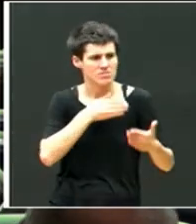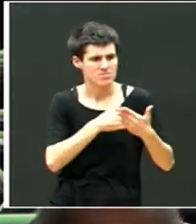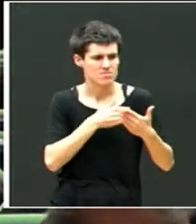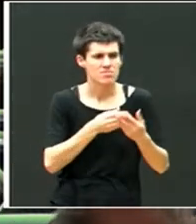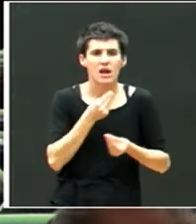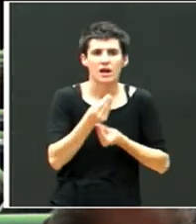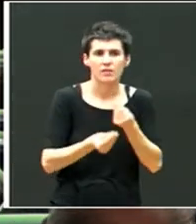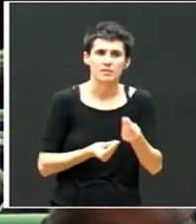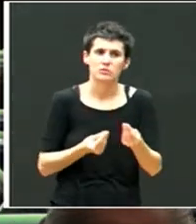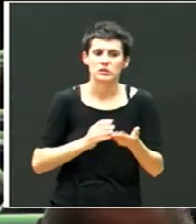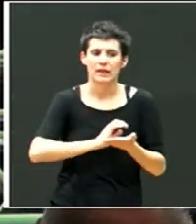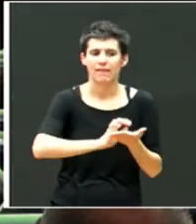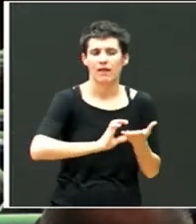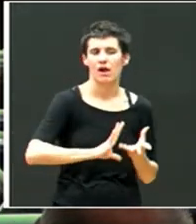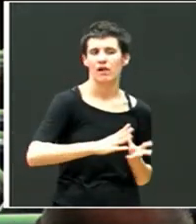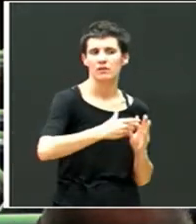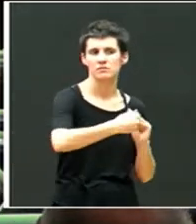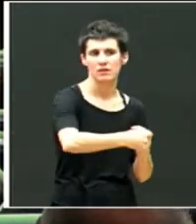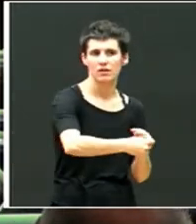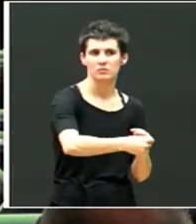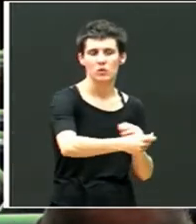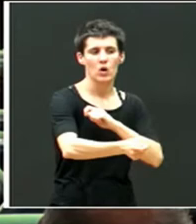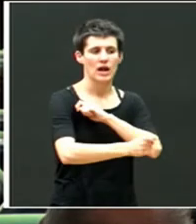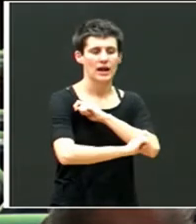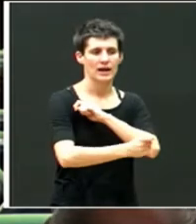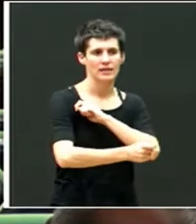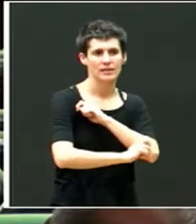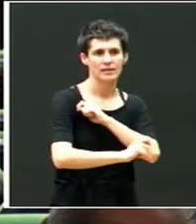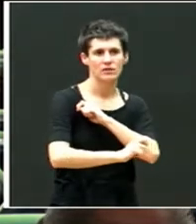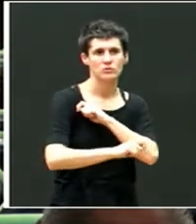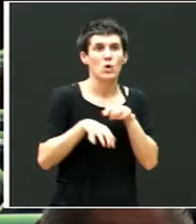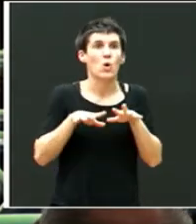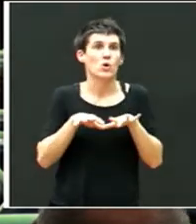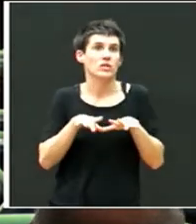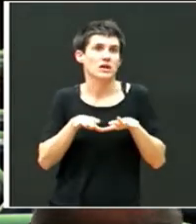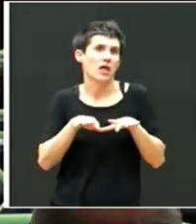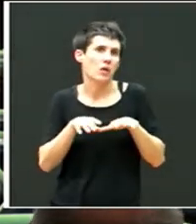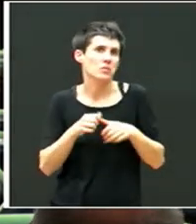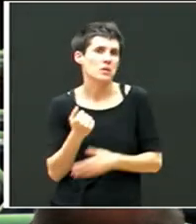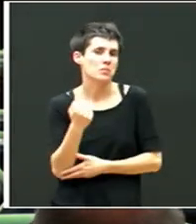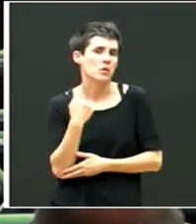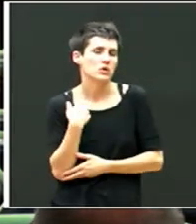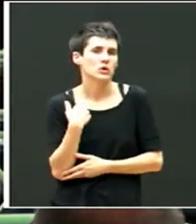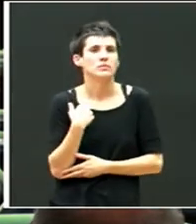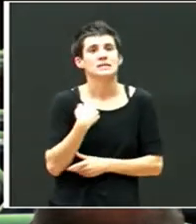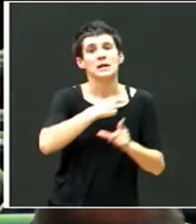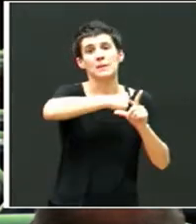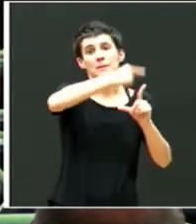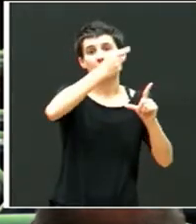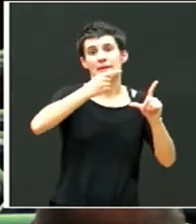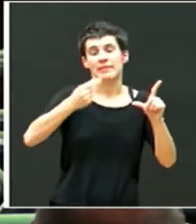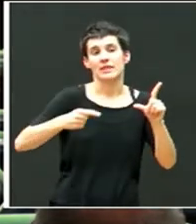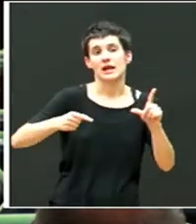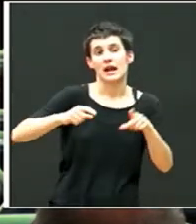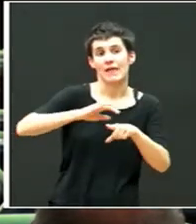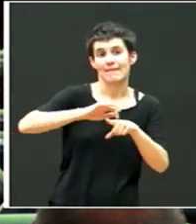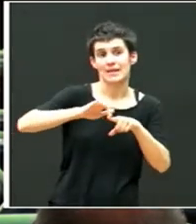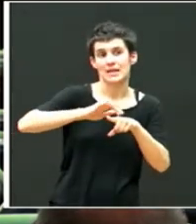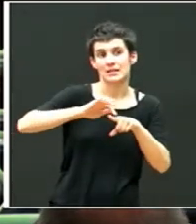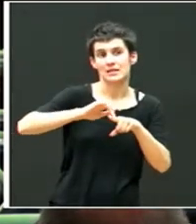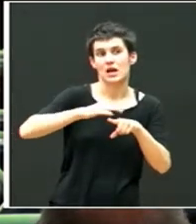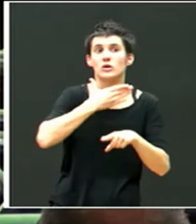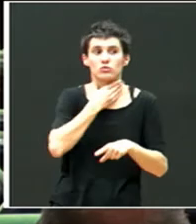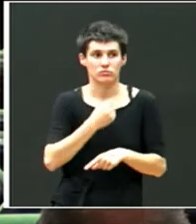adaptar unos textos, hacer unos ejercicios de ordenador también y de pizarra digital, que les gustaban bastante, y las